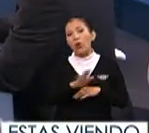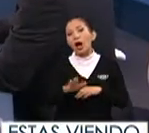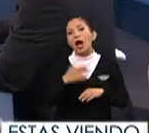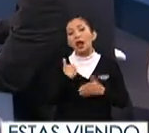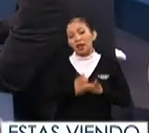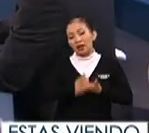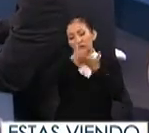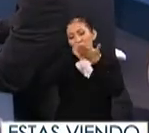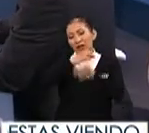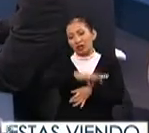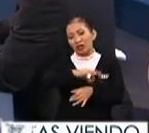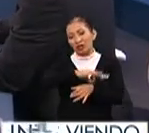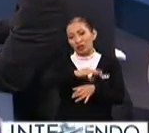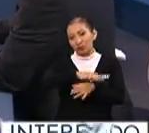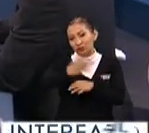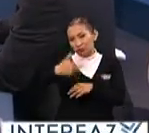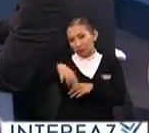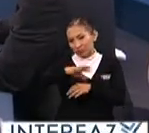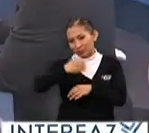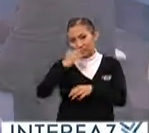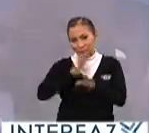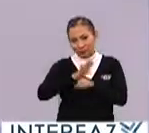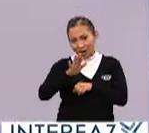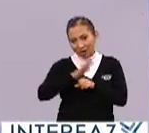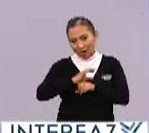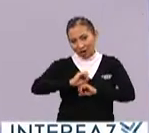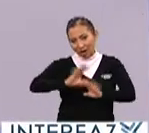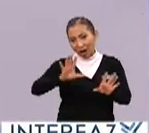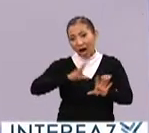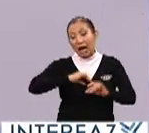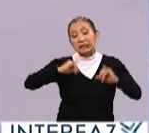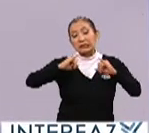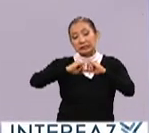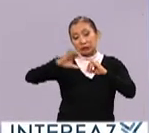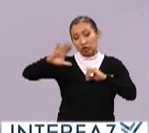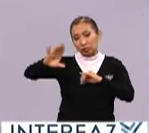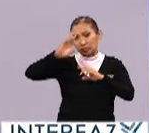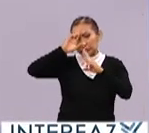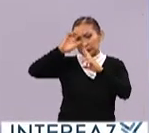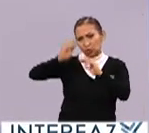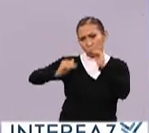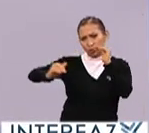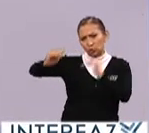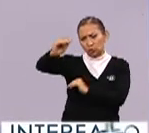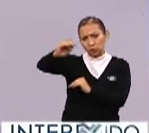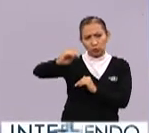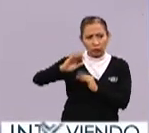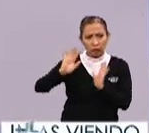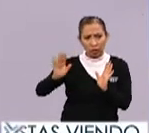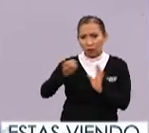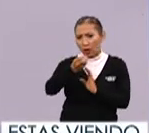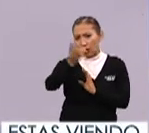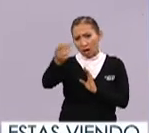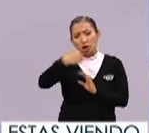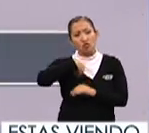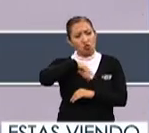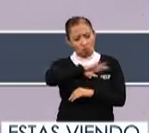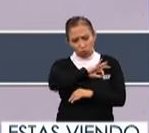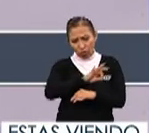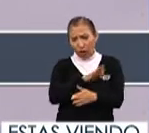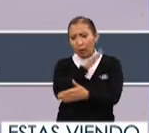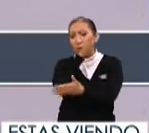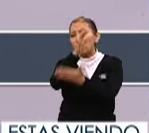asistencia médica es la que estamos buscando, ¿no? Evidentemente hay instituciones que son muy respetadas y tú, cualquiera de nosotros, pues,